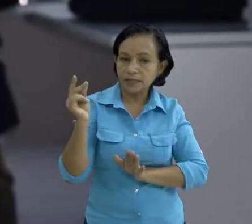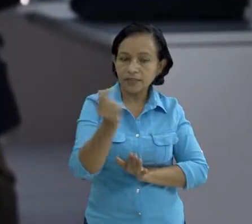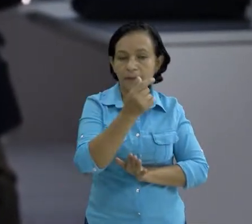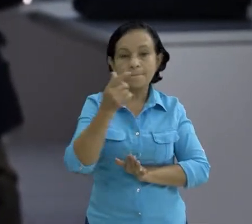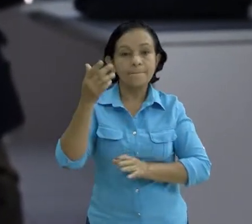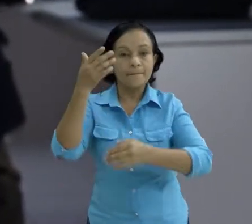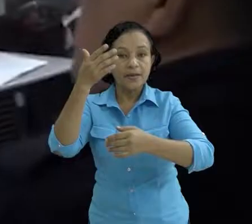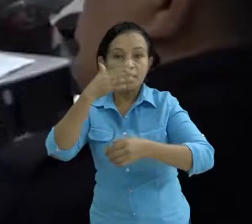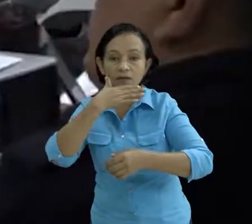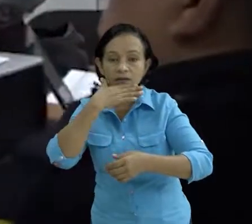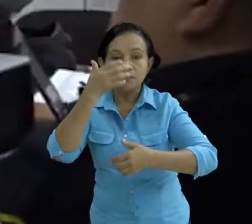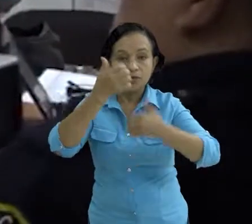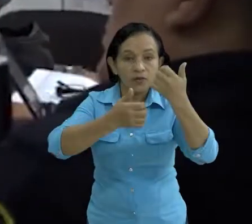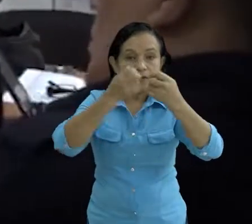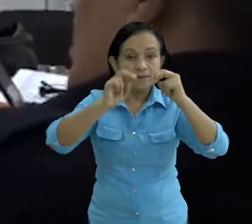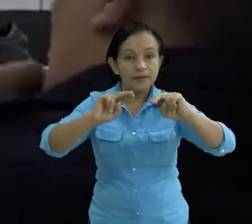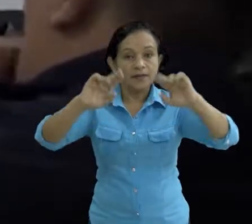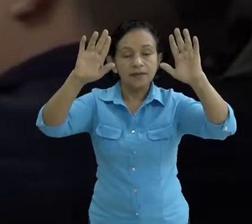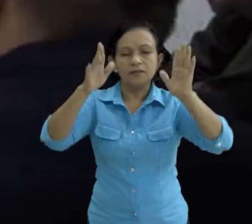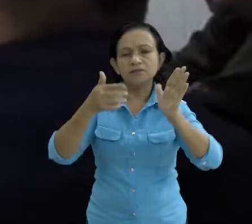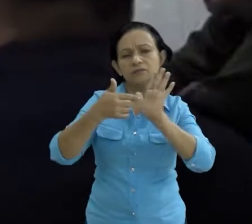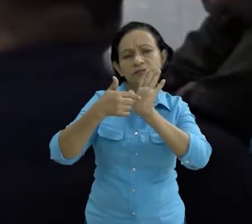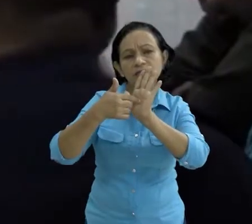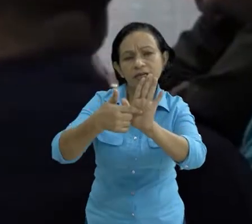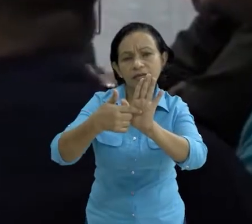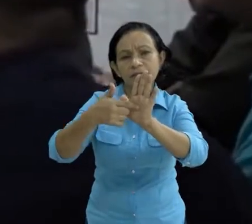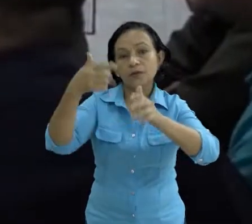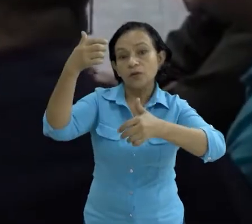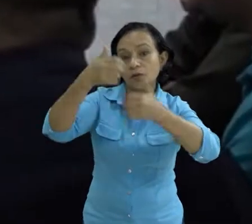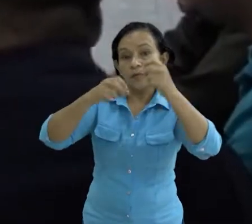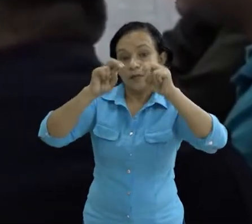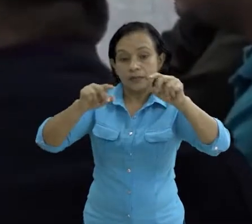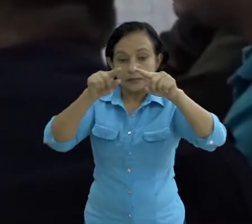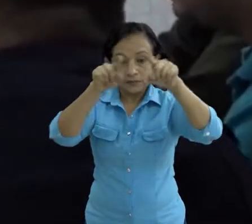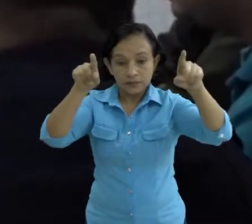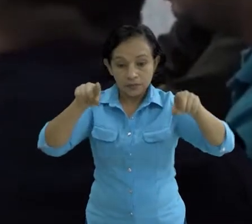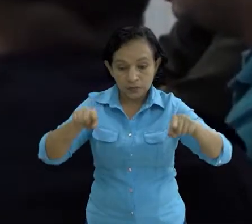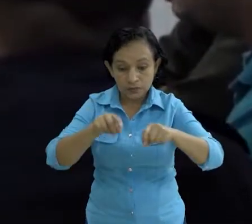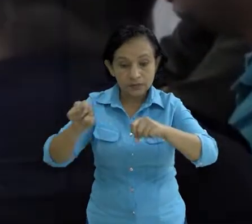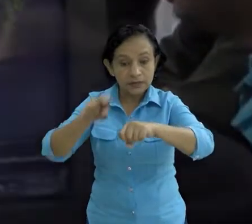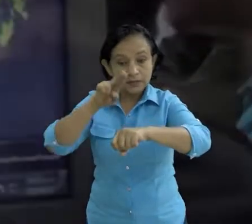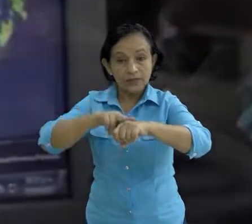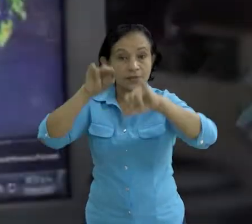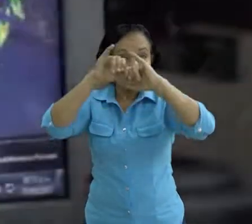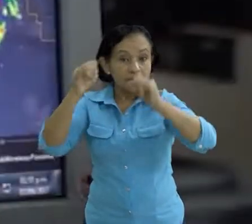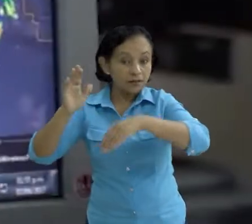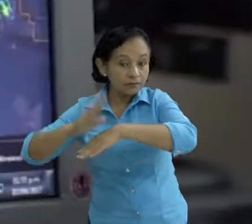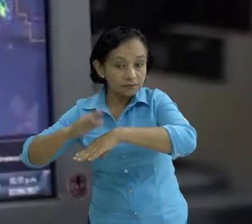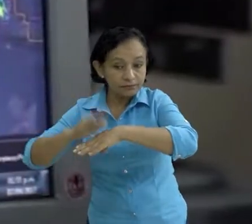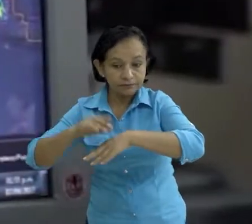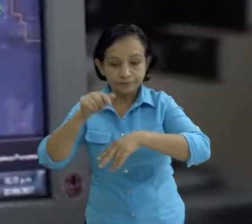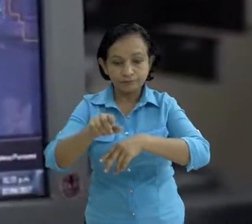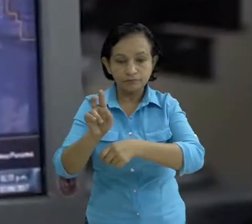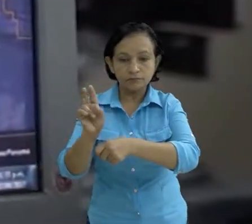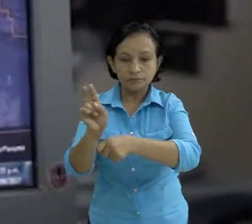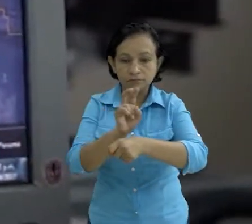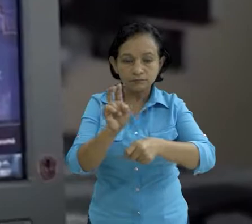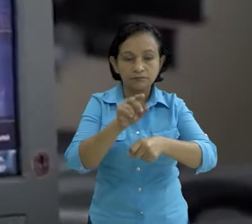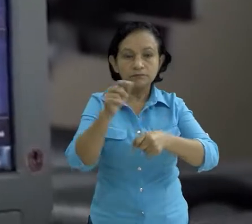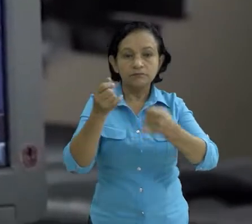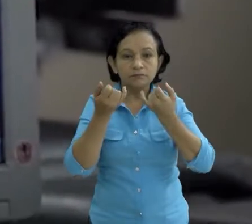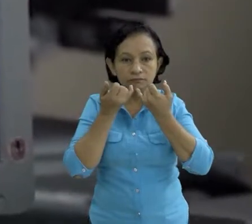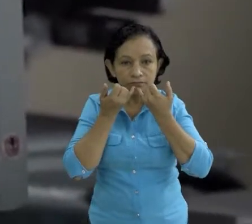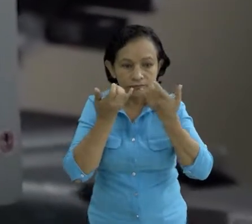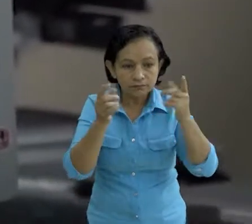a las emergencias cuando ocurre un fenómeno que nos alerta en las plataformas nacionales e internacionales nosotros verificamos esta